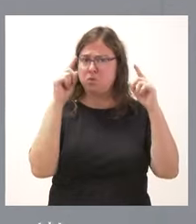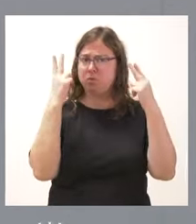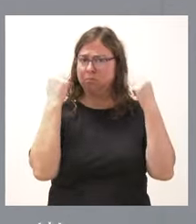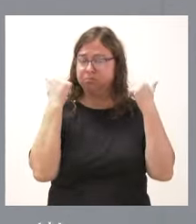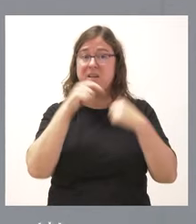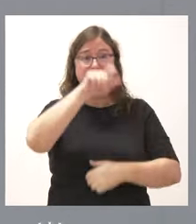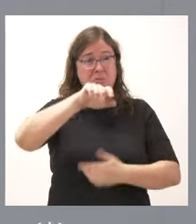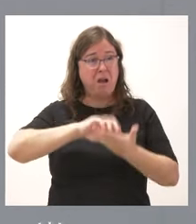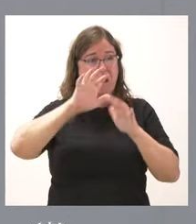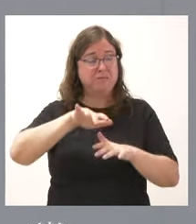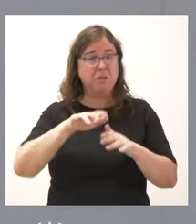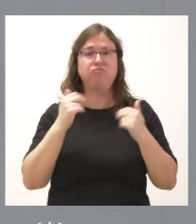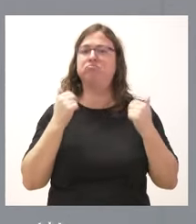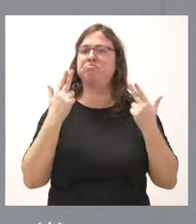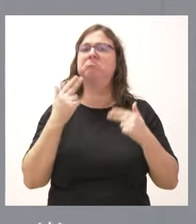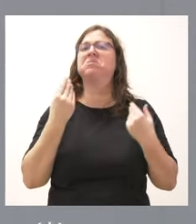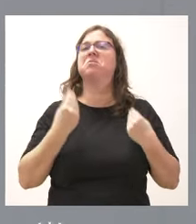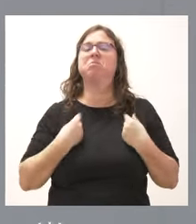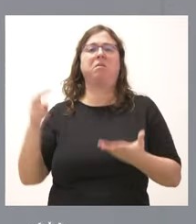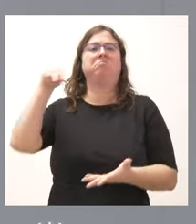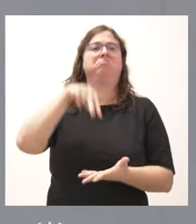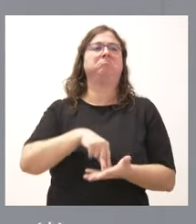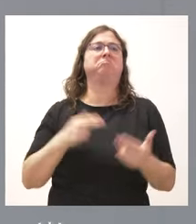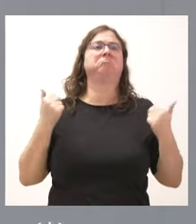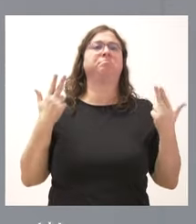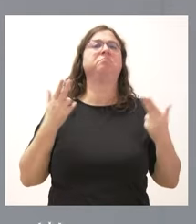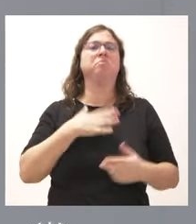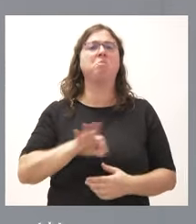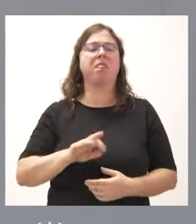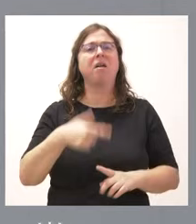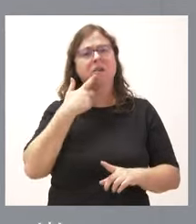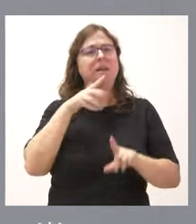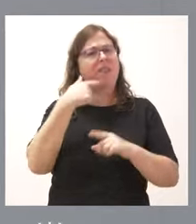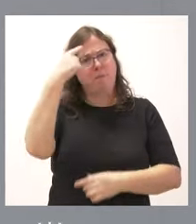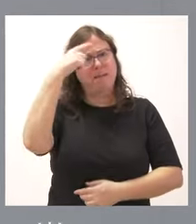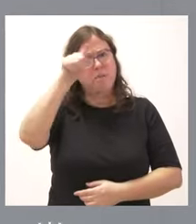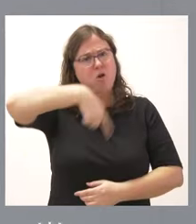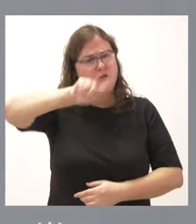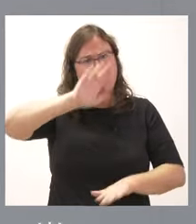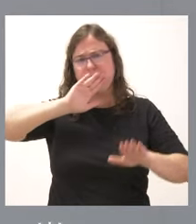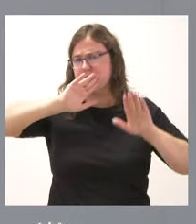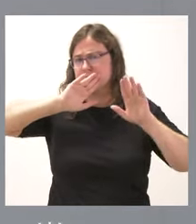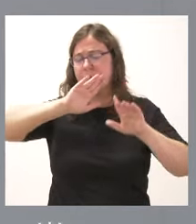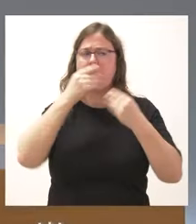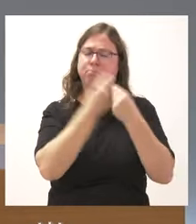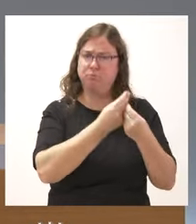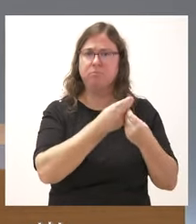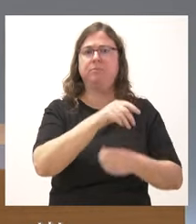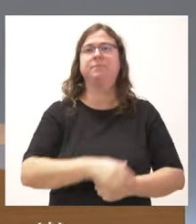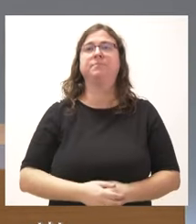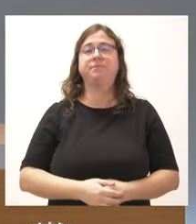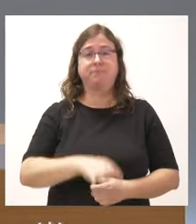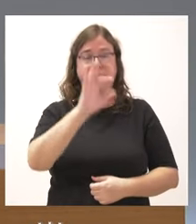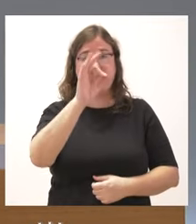gente de Castilla y León ha decidido vivir de pie en estas circunstancias y tienen que saber que nosotros vamos a estar claramente de su lado. Sí,